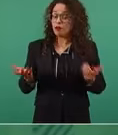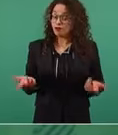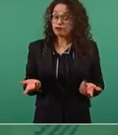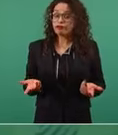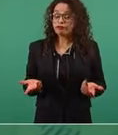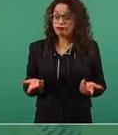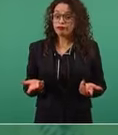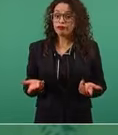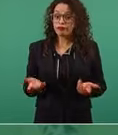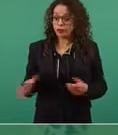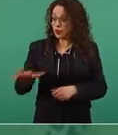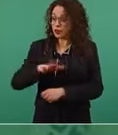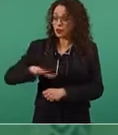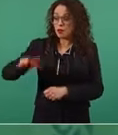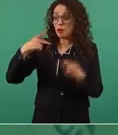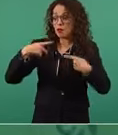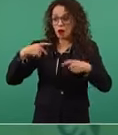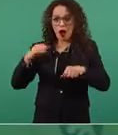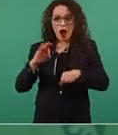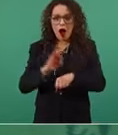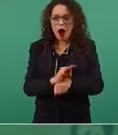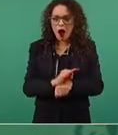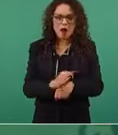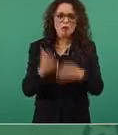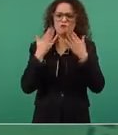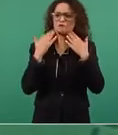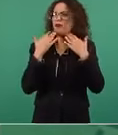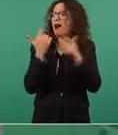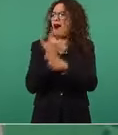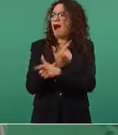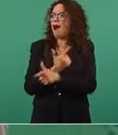no hay libertades.